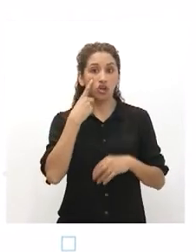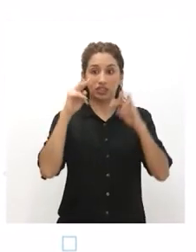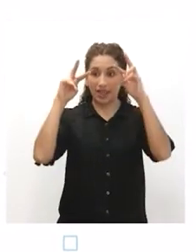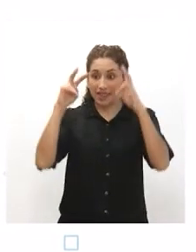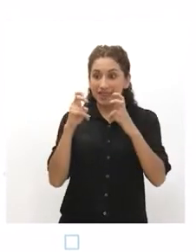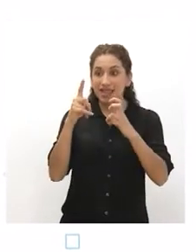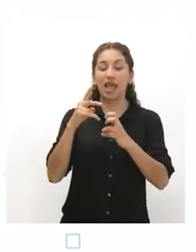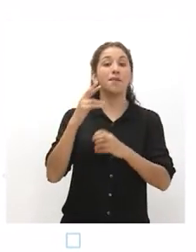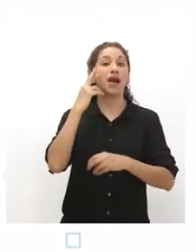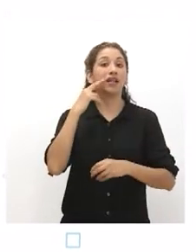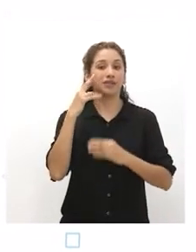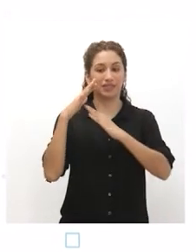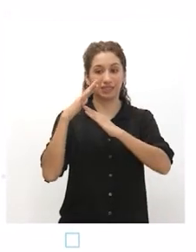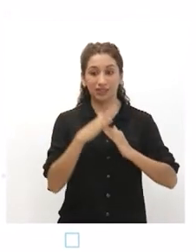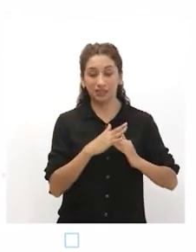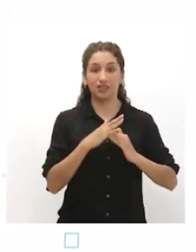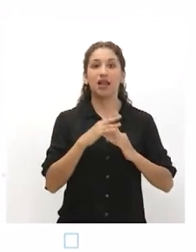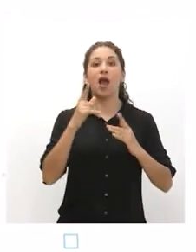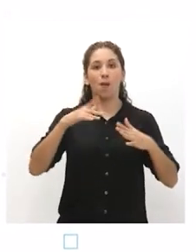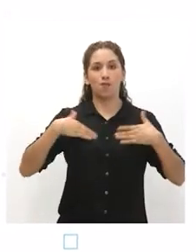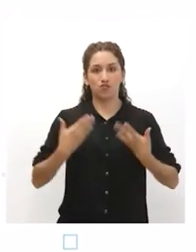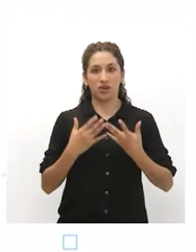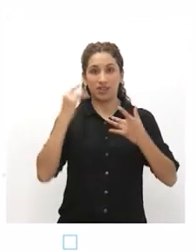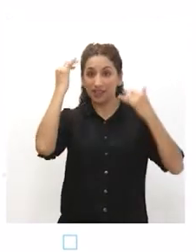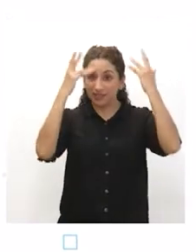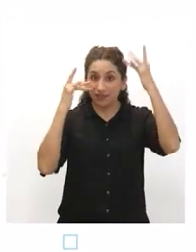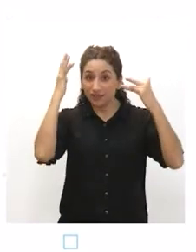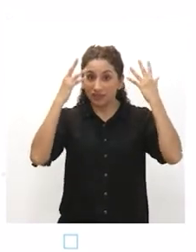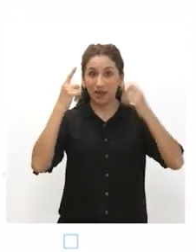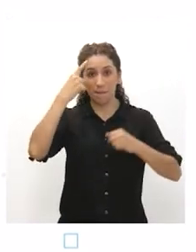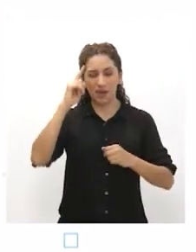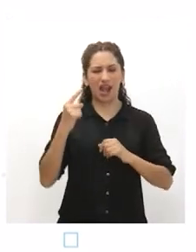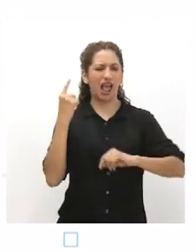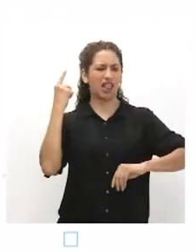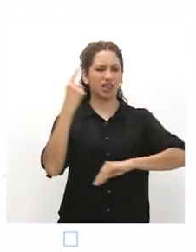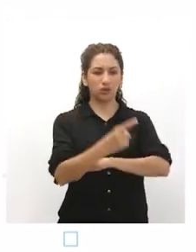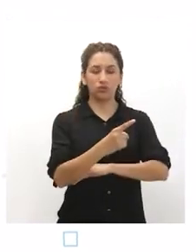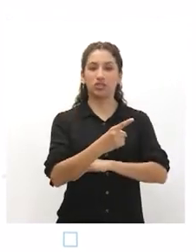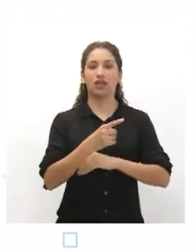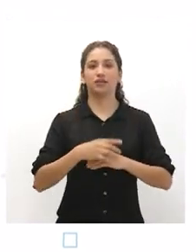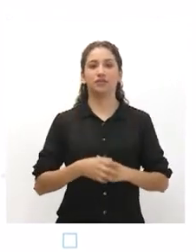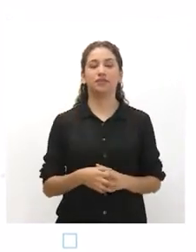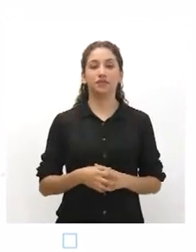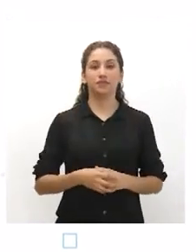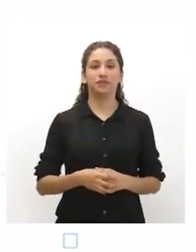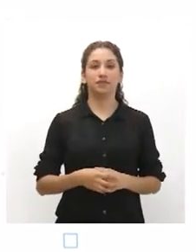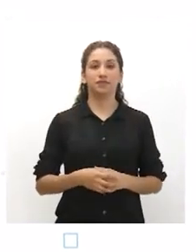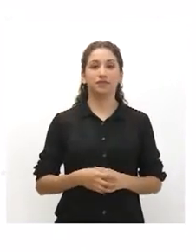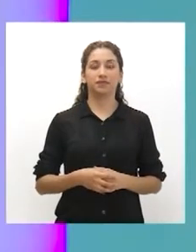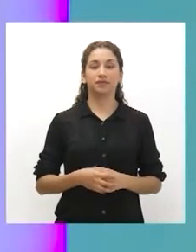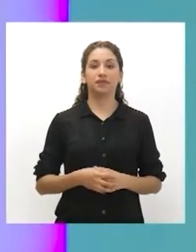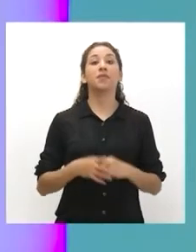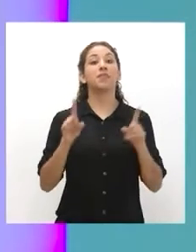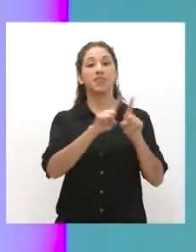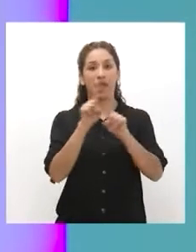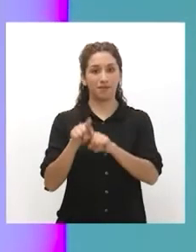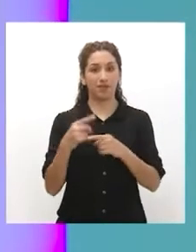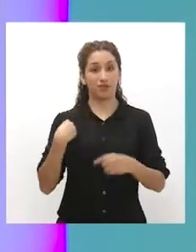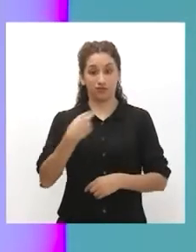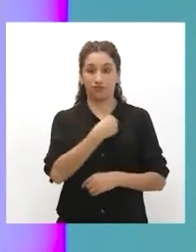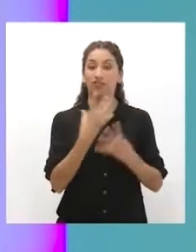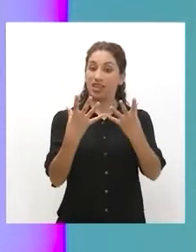discriminación étnico-racial nos permite reflexionar y tomar acciones para denunciarla y frenarla. Además,